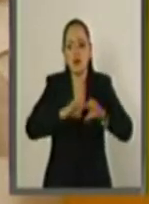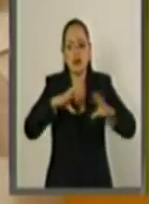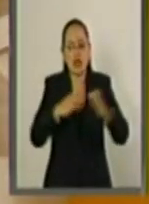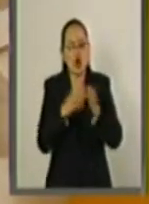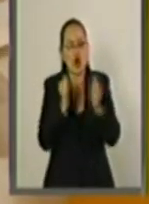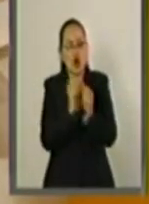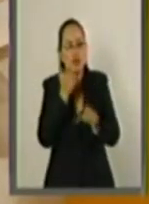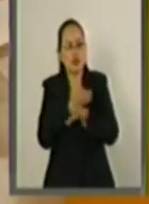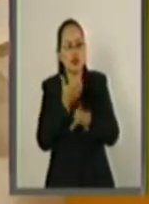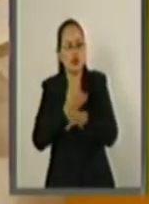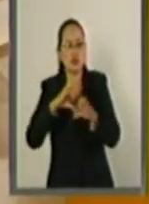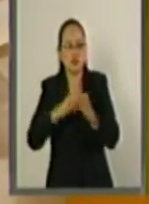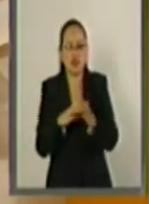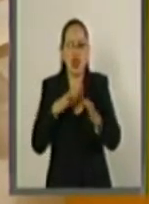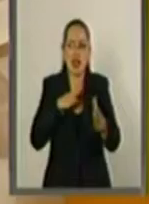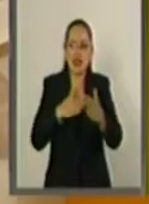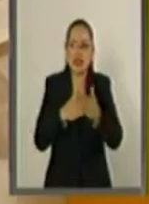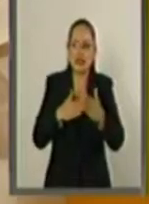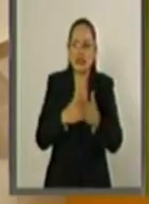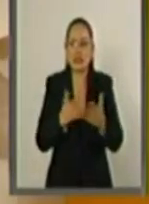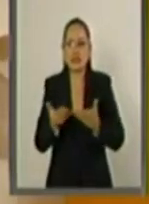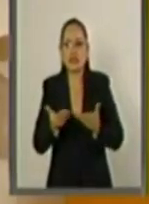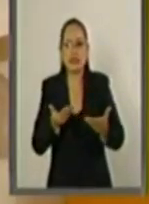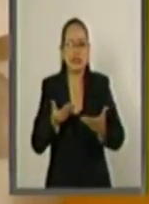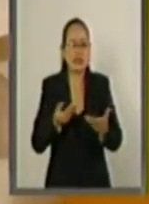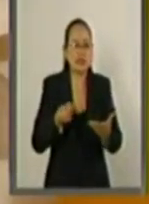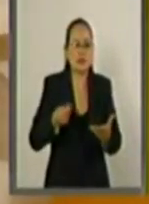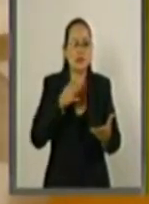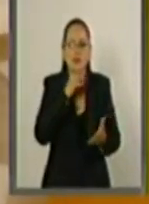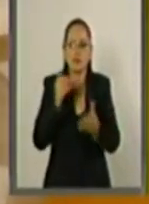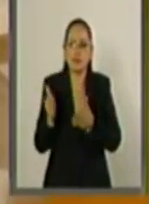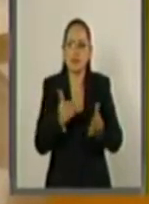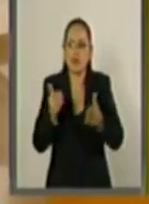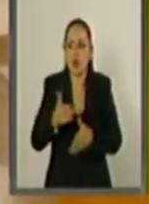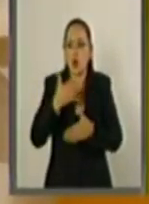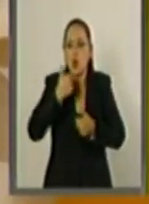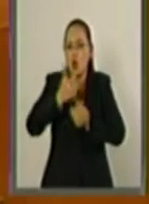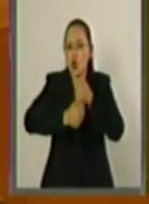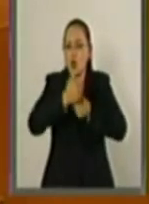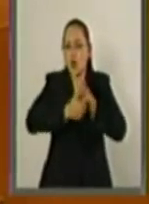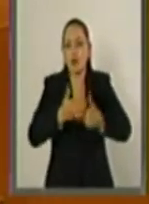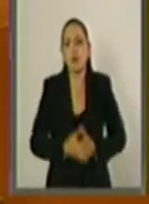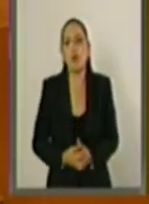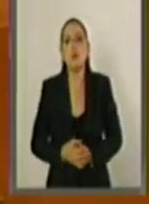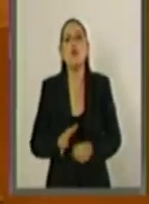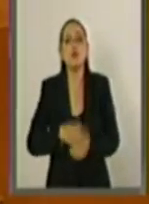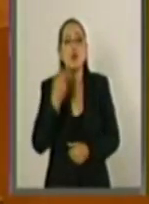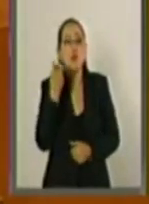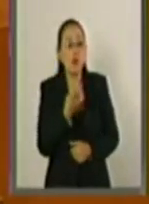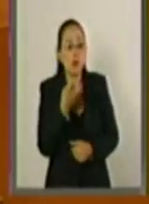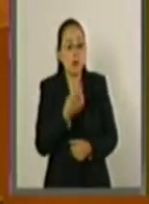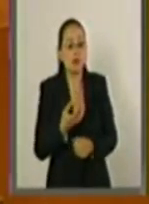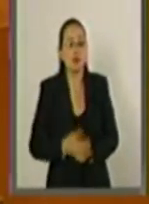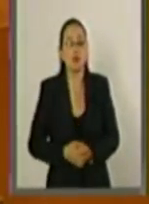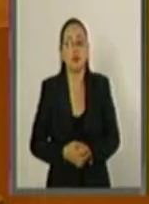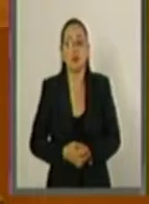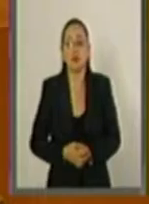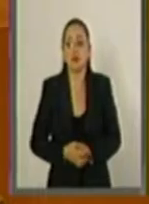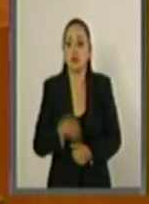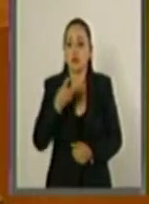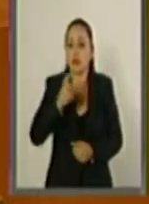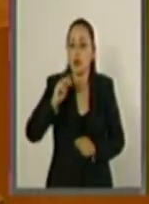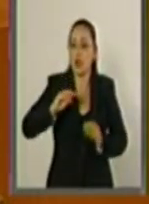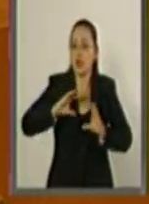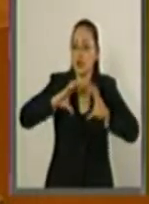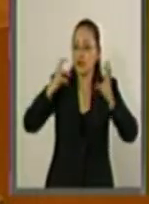Unidos ven limitada su acción y consecuentemente su competitividad. Lo que dificulta satisfacer a un